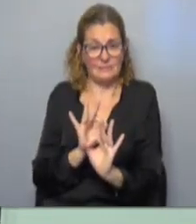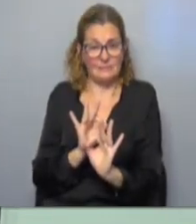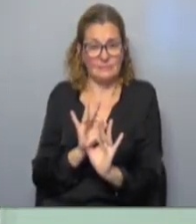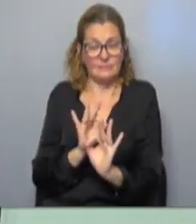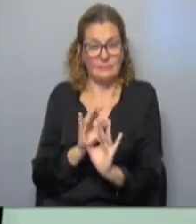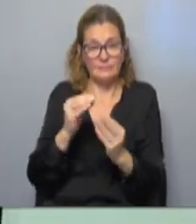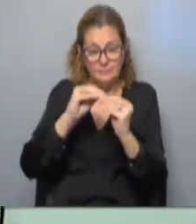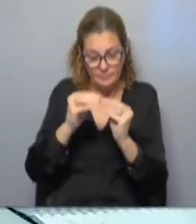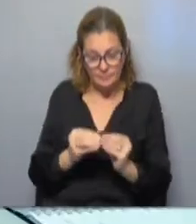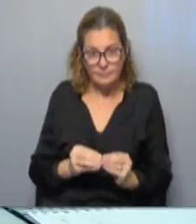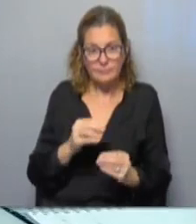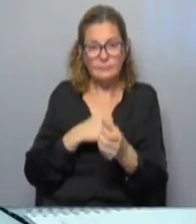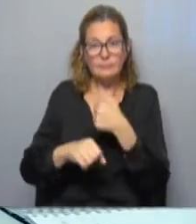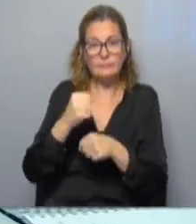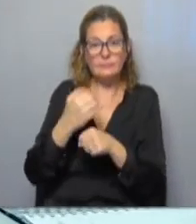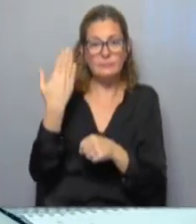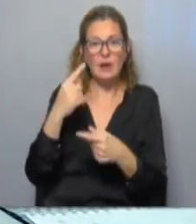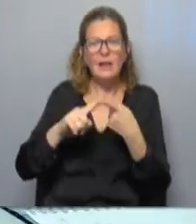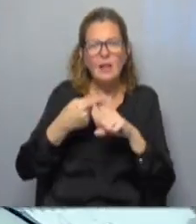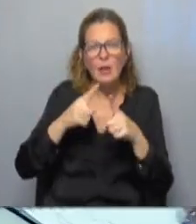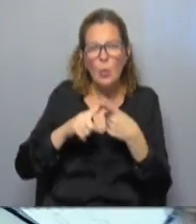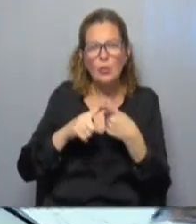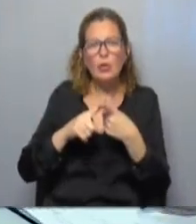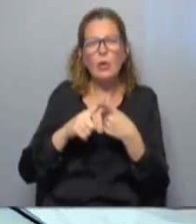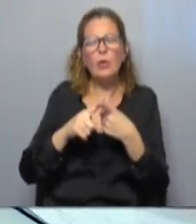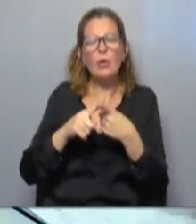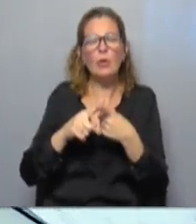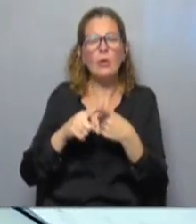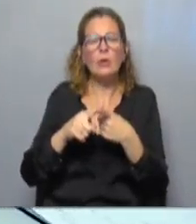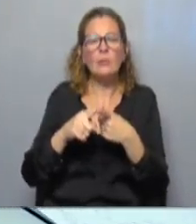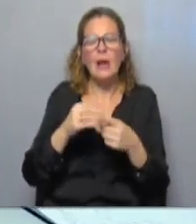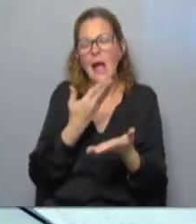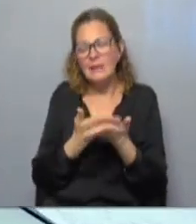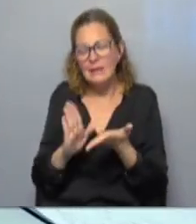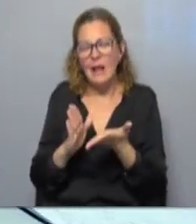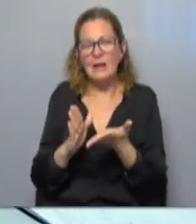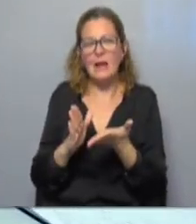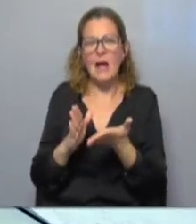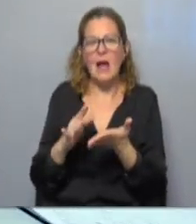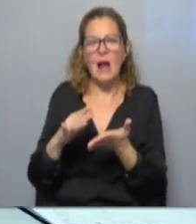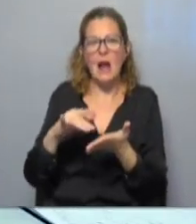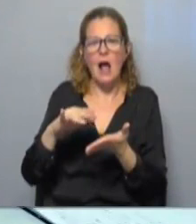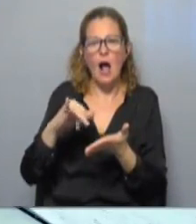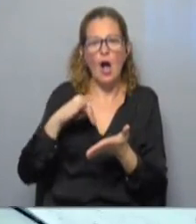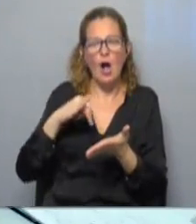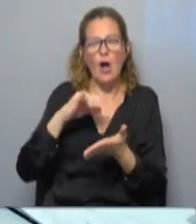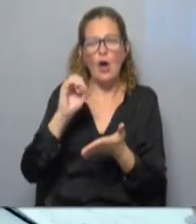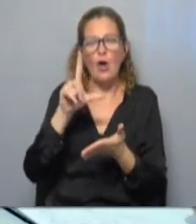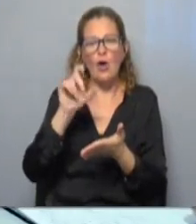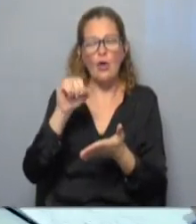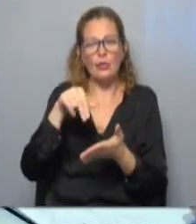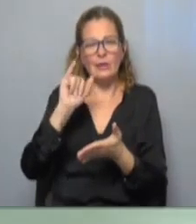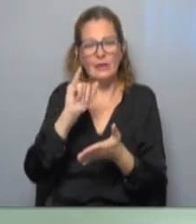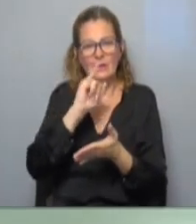En la rendición de cuentas del año pasado, cuando se discutió que le iban a quitar los recursos a colonización, colocaron